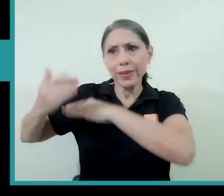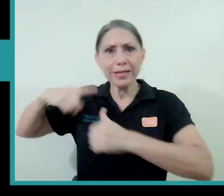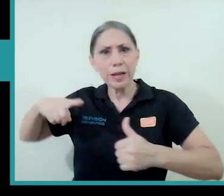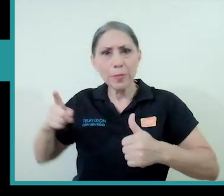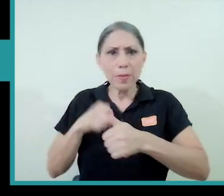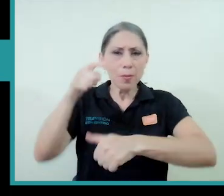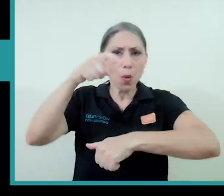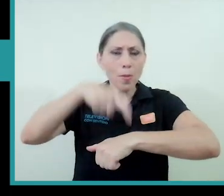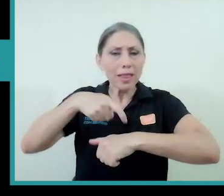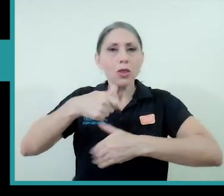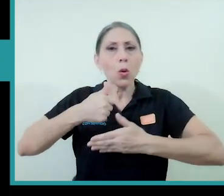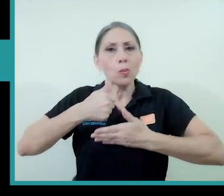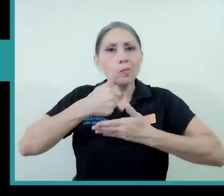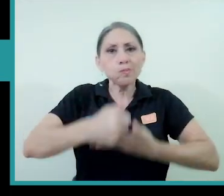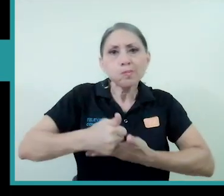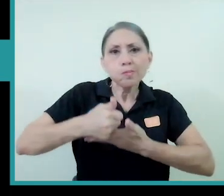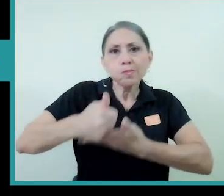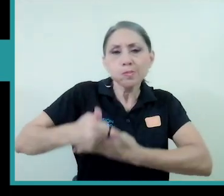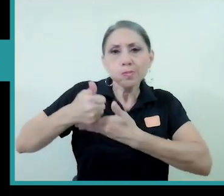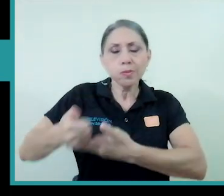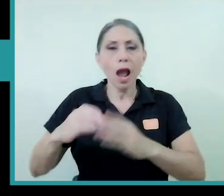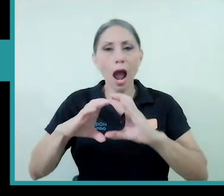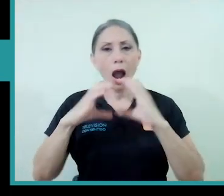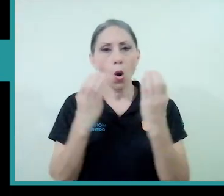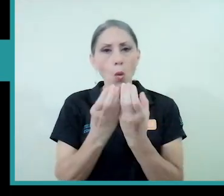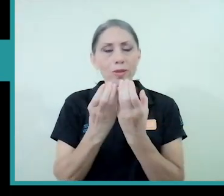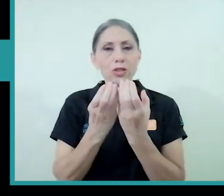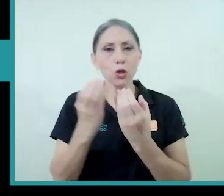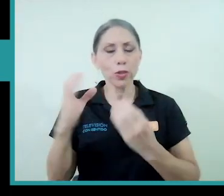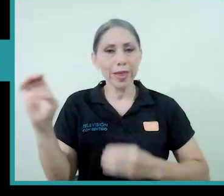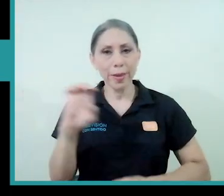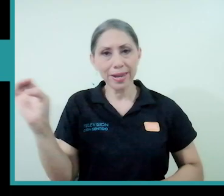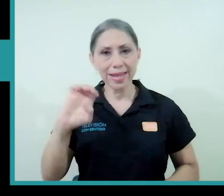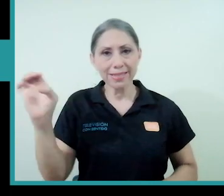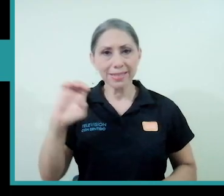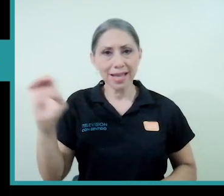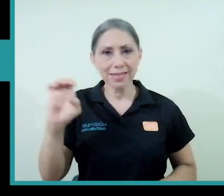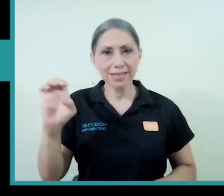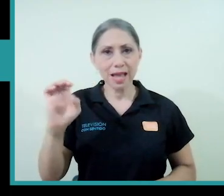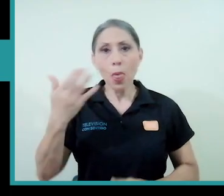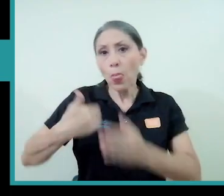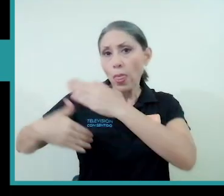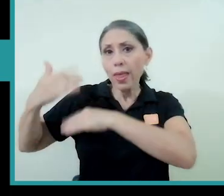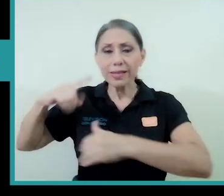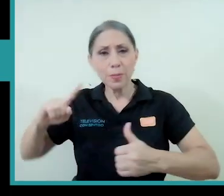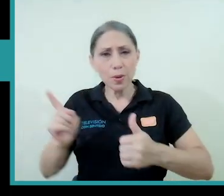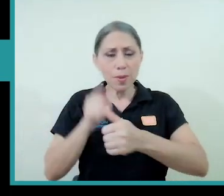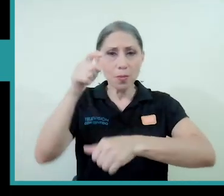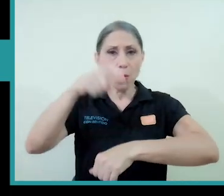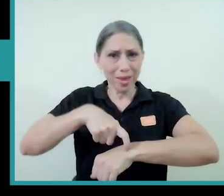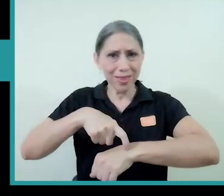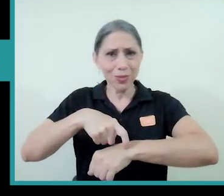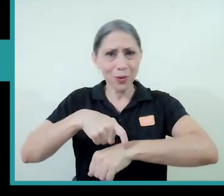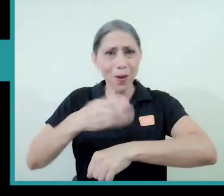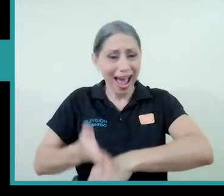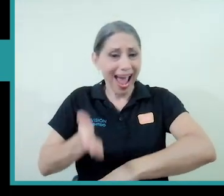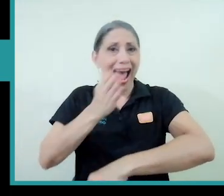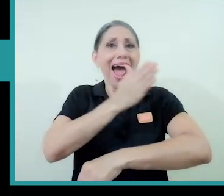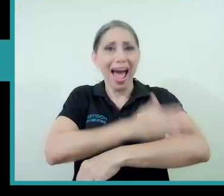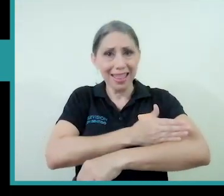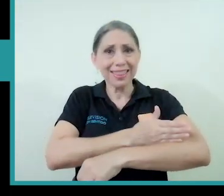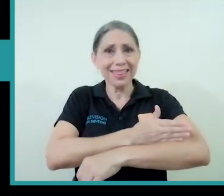ayudar a la comisión de emergencias. Y desde el primer momento, incluso antes de las restricciones